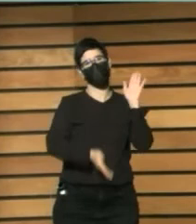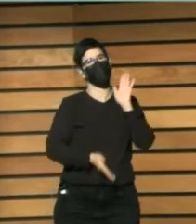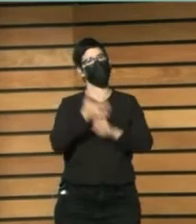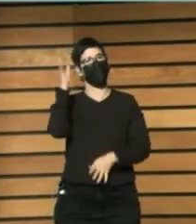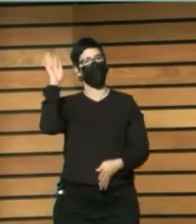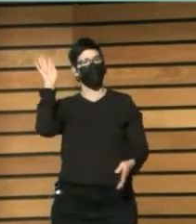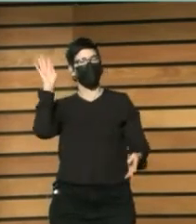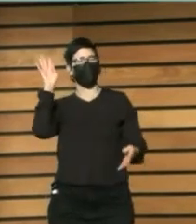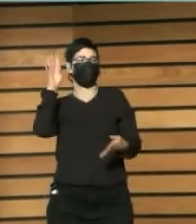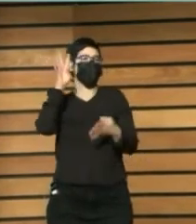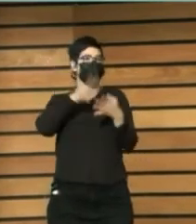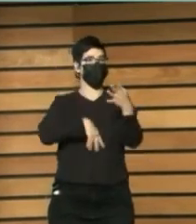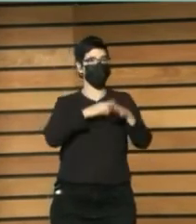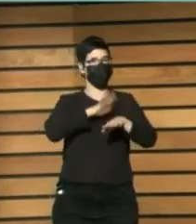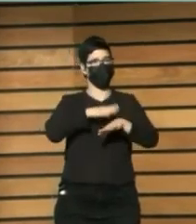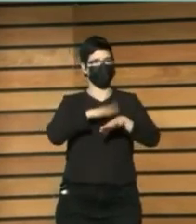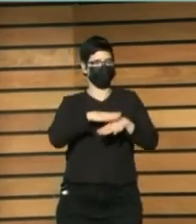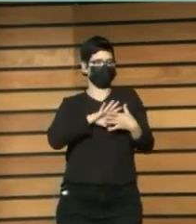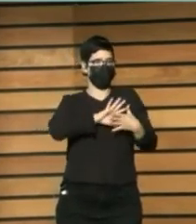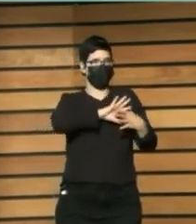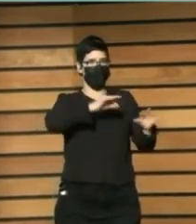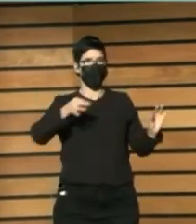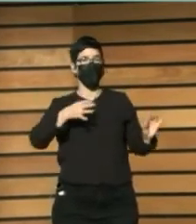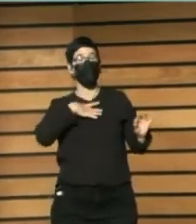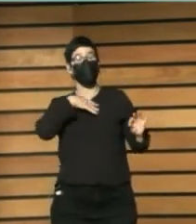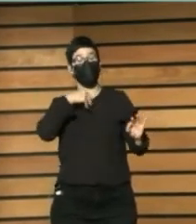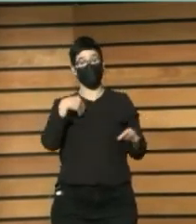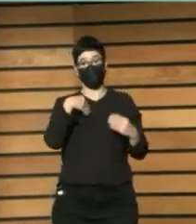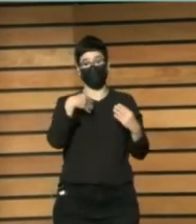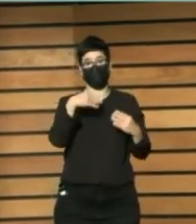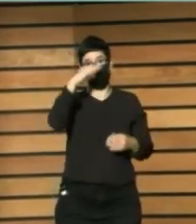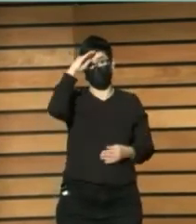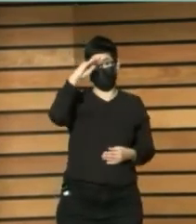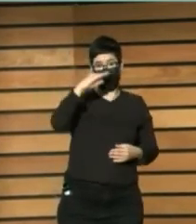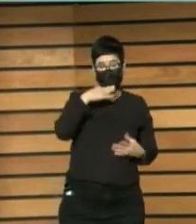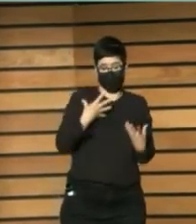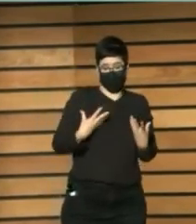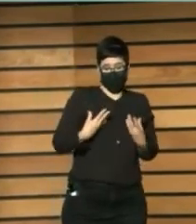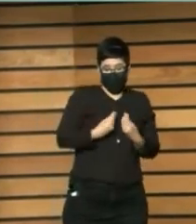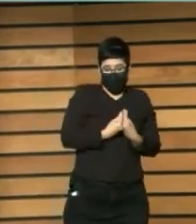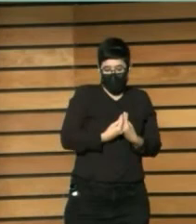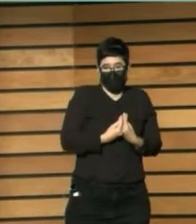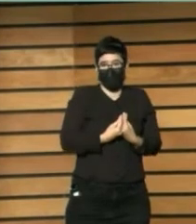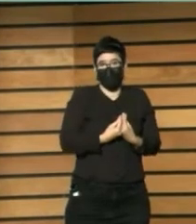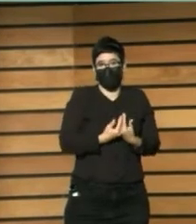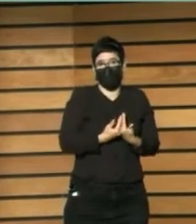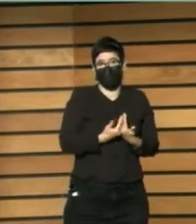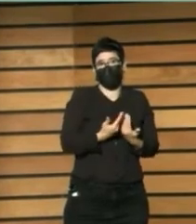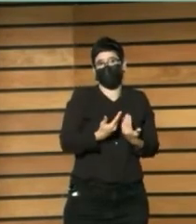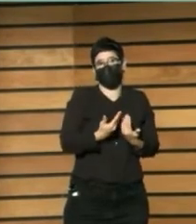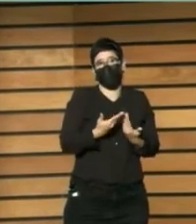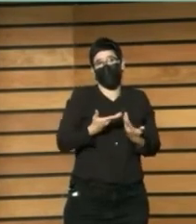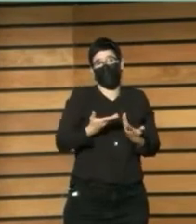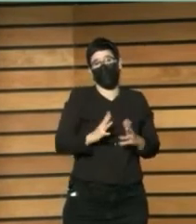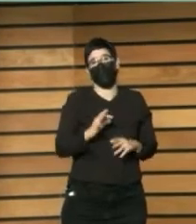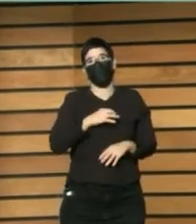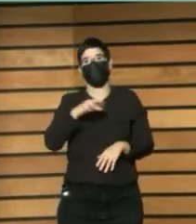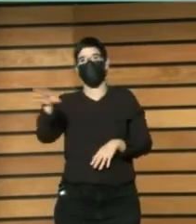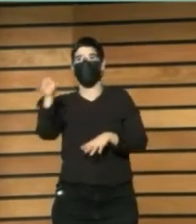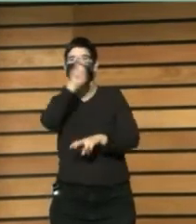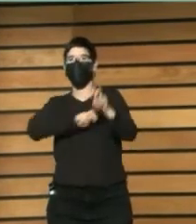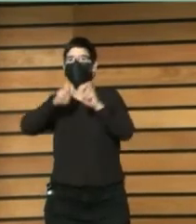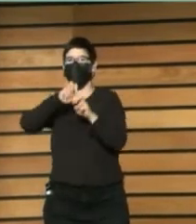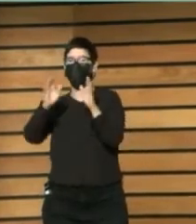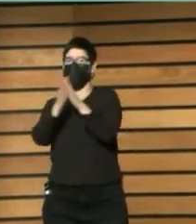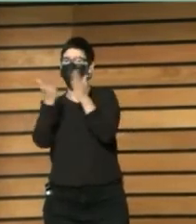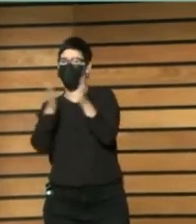grupo De amigos Podemos ser Un padre Que vamos A buscar Un libro Que le vamos A llevar A los niños A